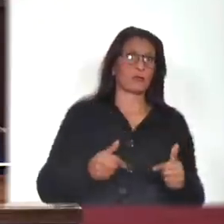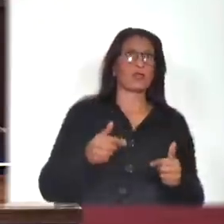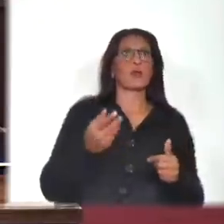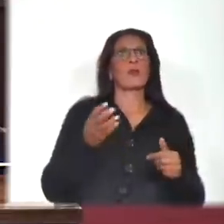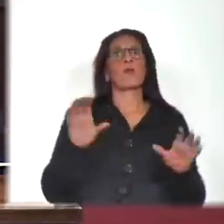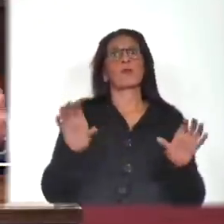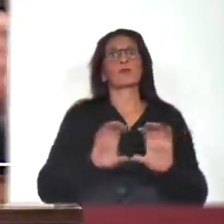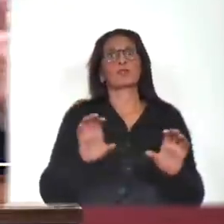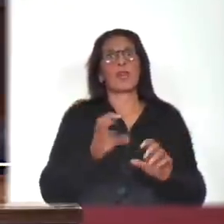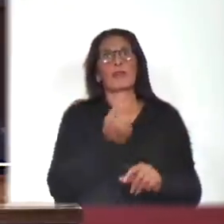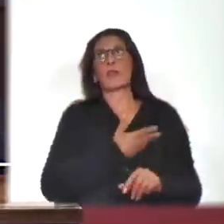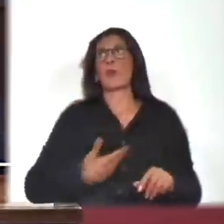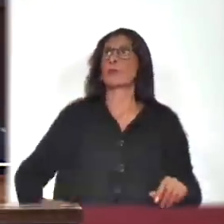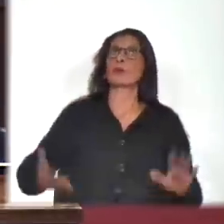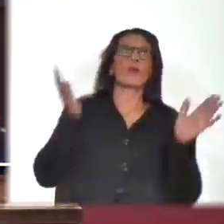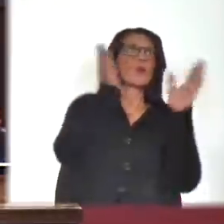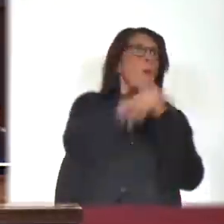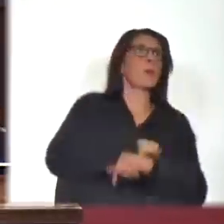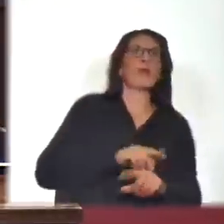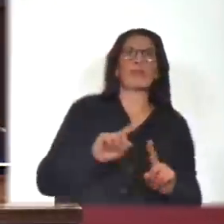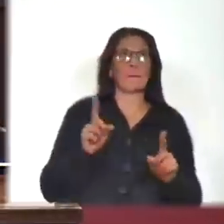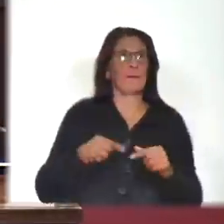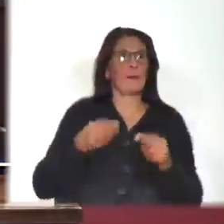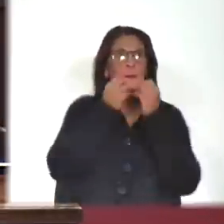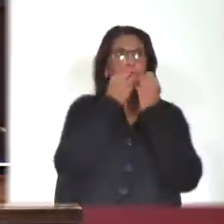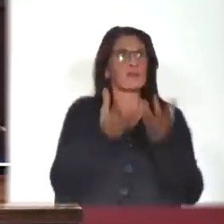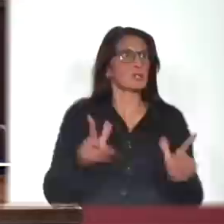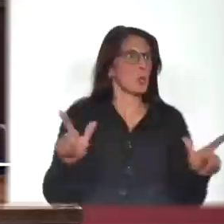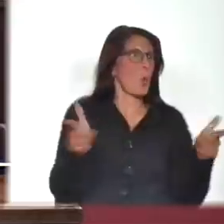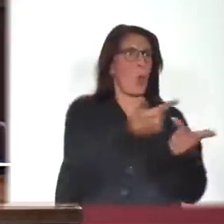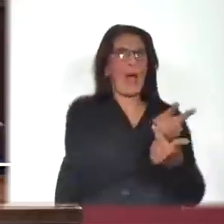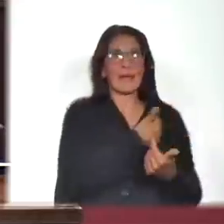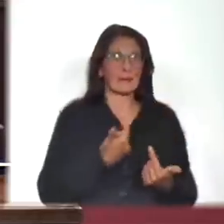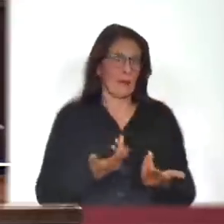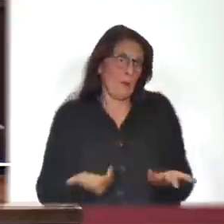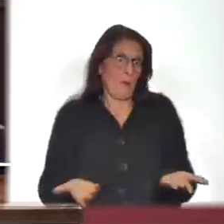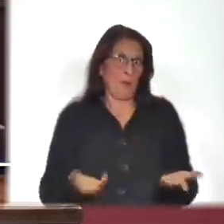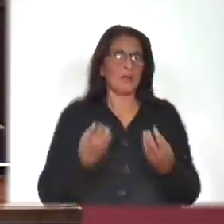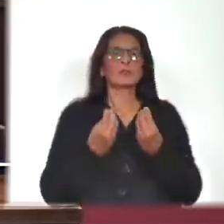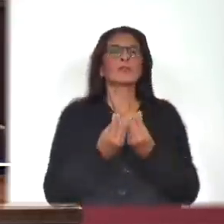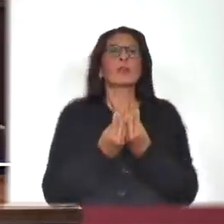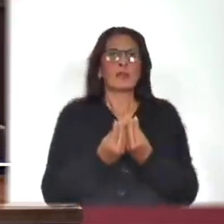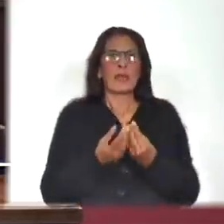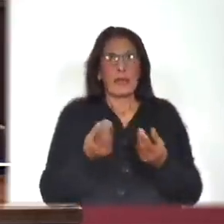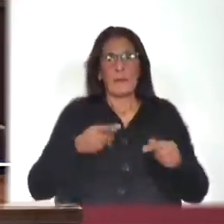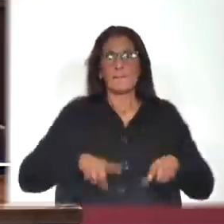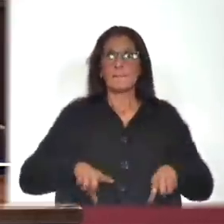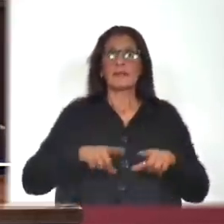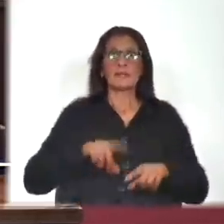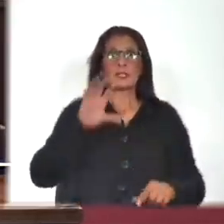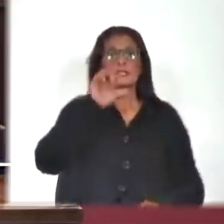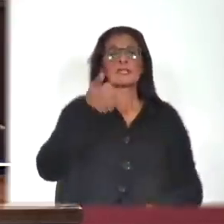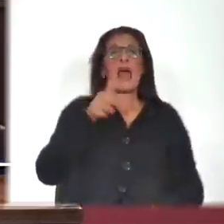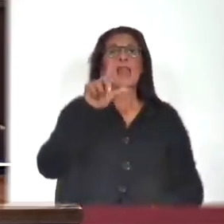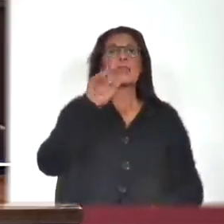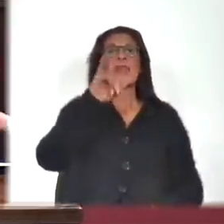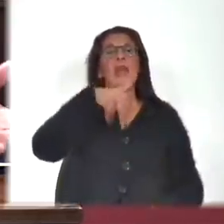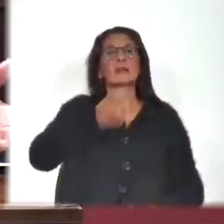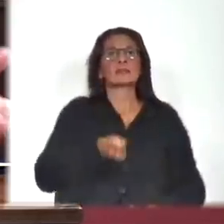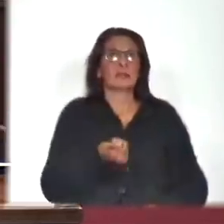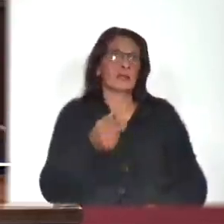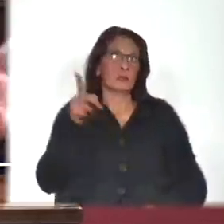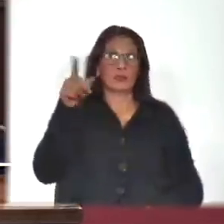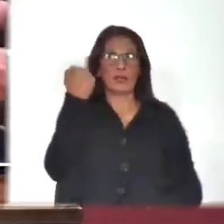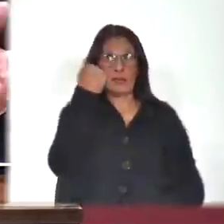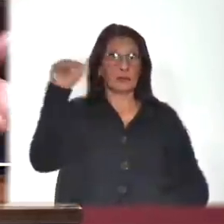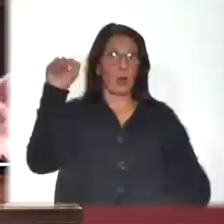beneficiarse en absoluto de lo que es para todos, llegaríamos también a la absurda conclusión de que el ministro Salinas cometió un acto indebido cuando se vacunó.